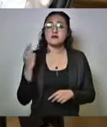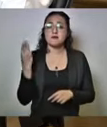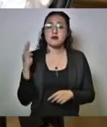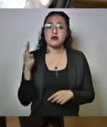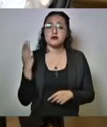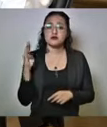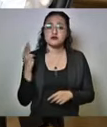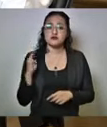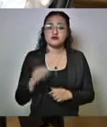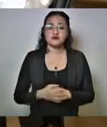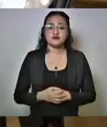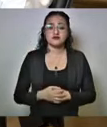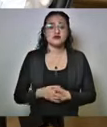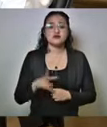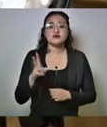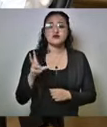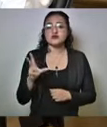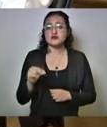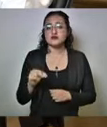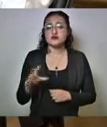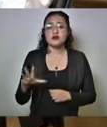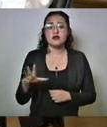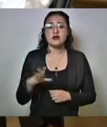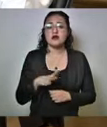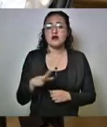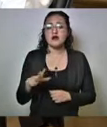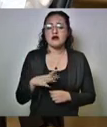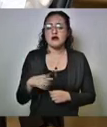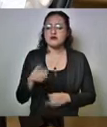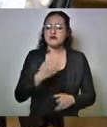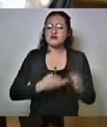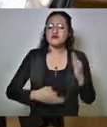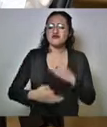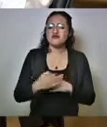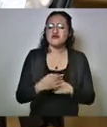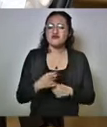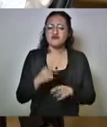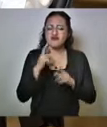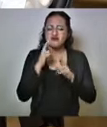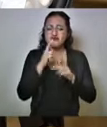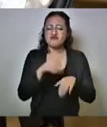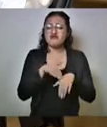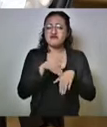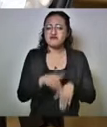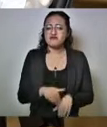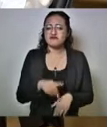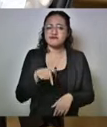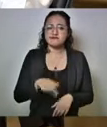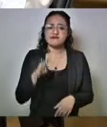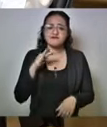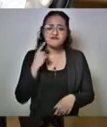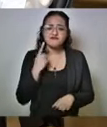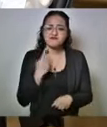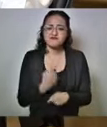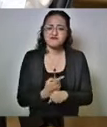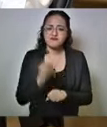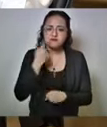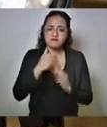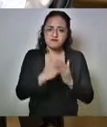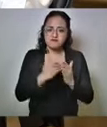No hay un comportamiento social voluntario para